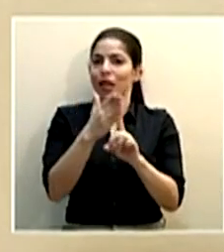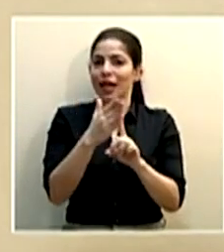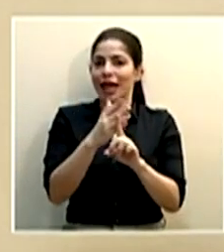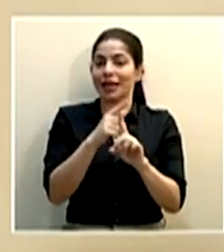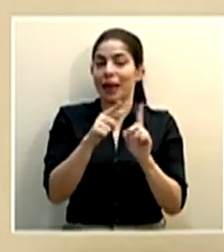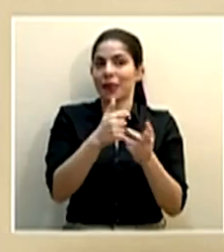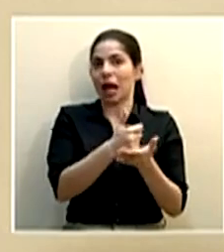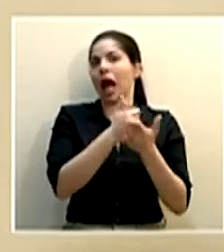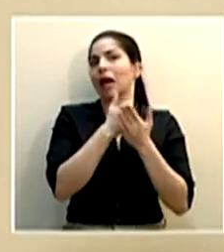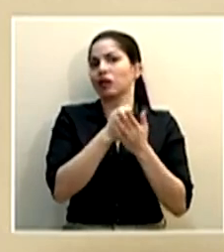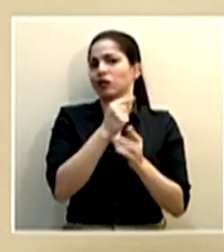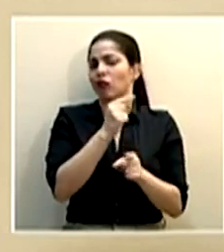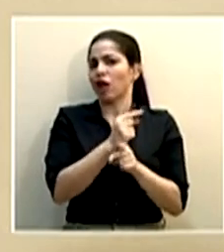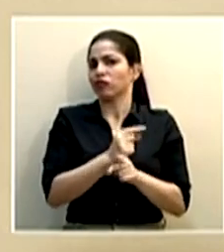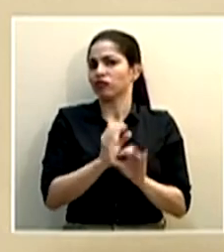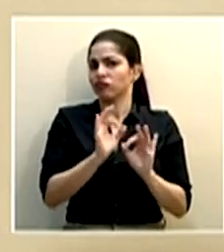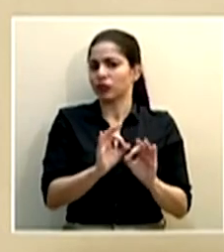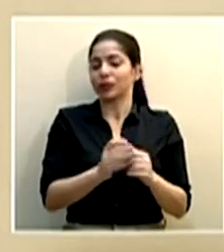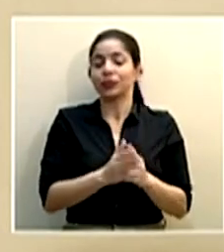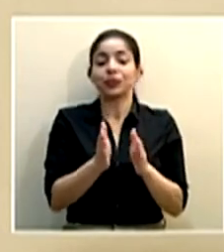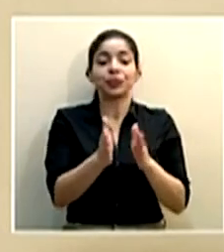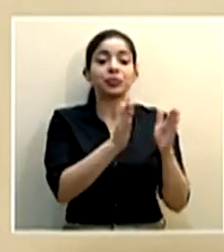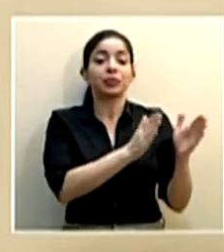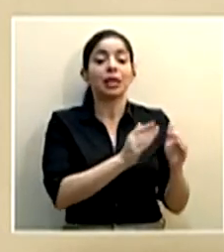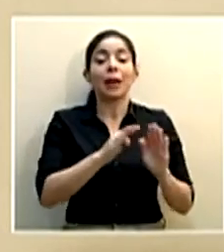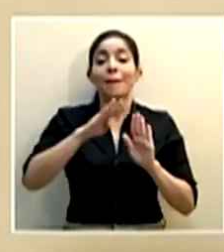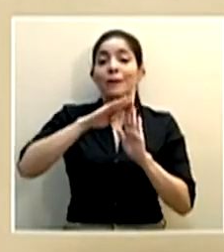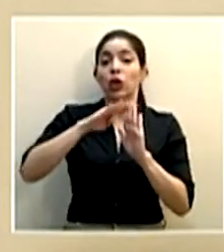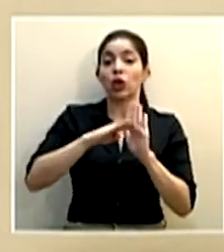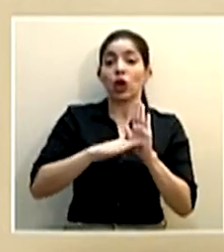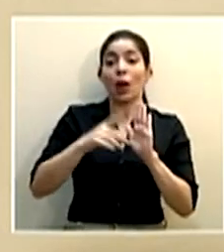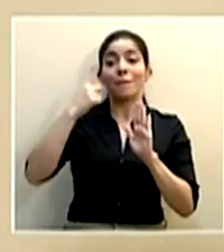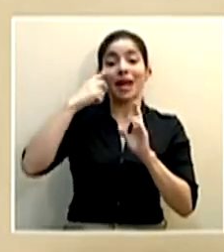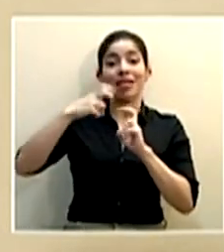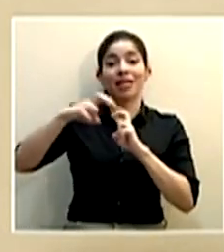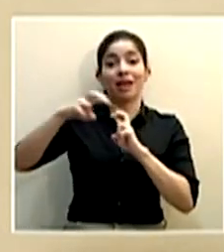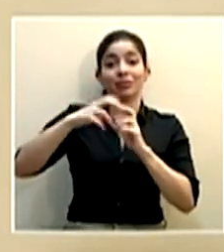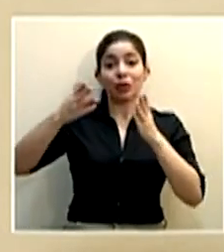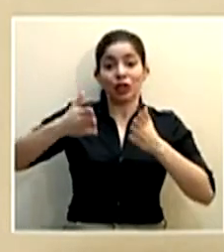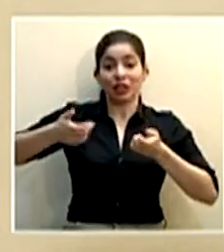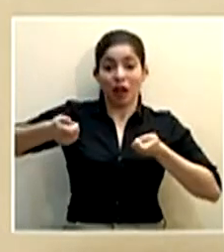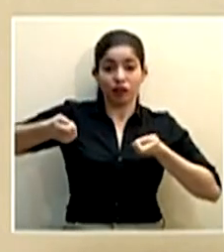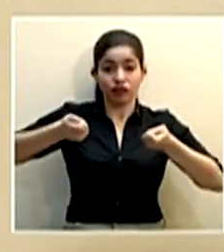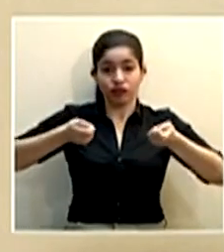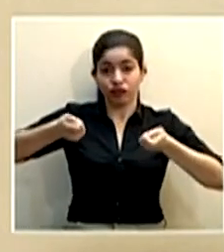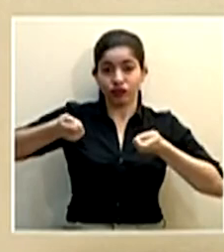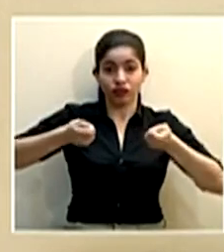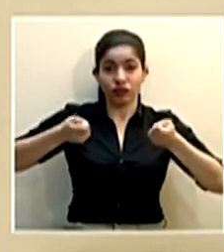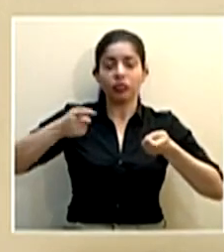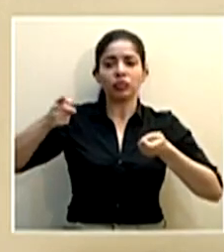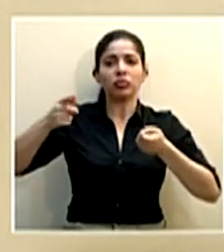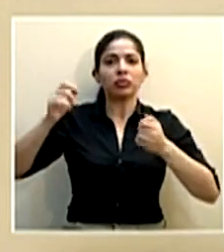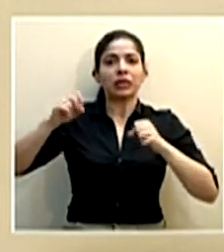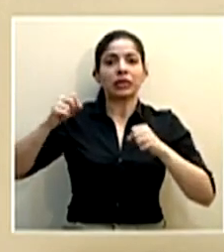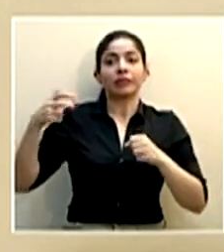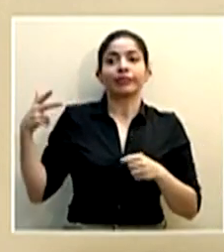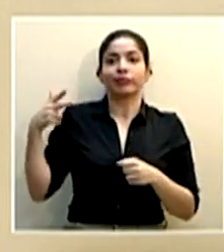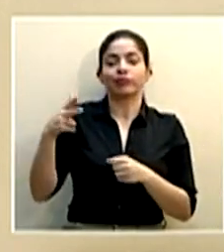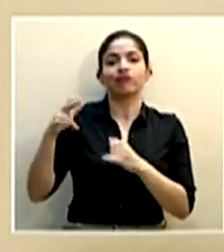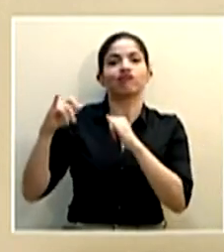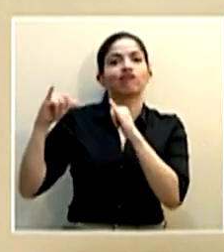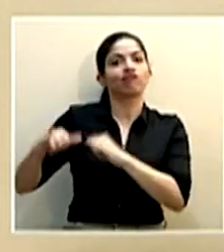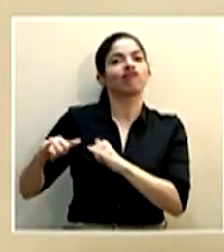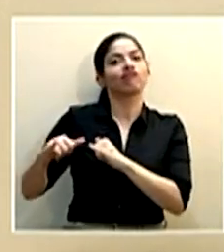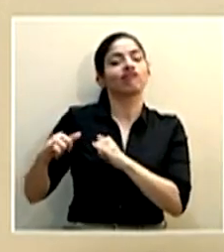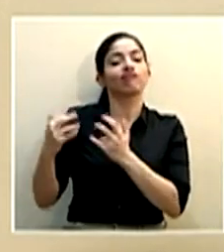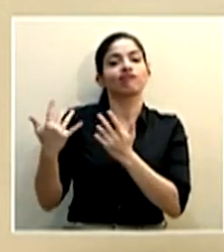certera. Y con respecto al protocolo de transportistas recordemos sí que se ha estado reteniendo a los transportistas hasta